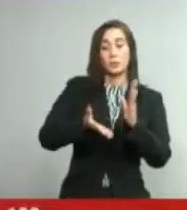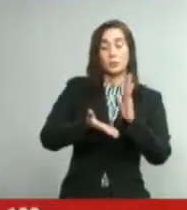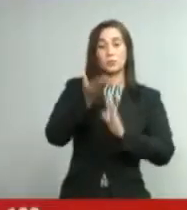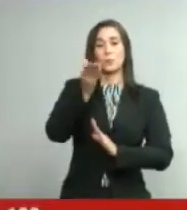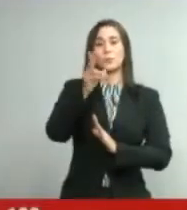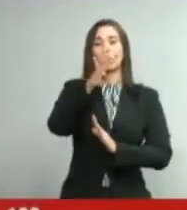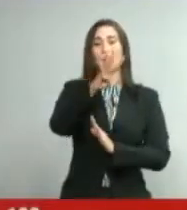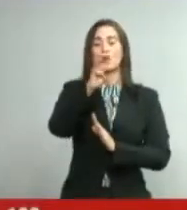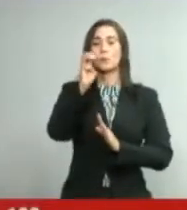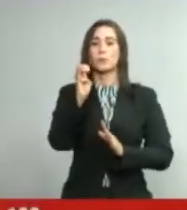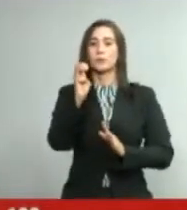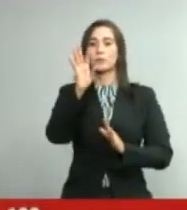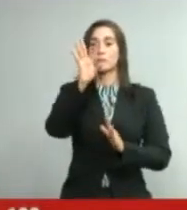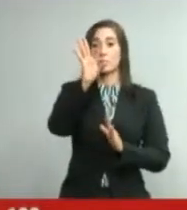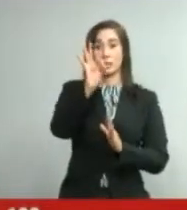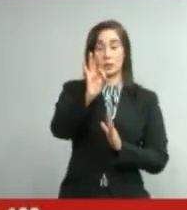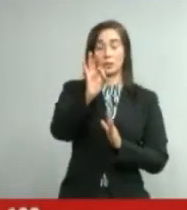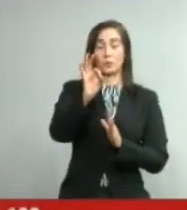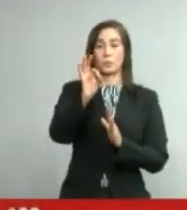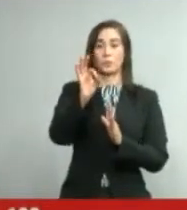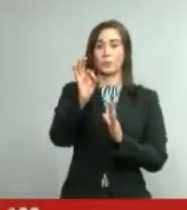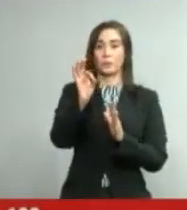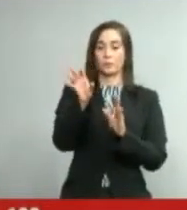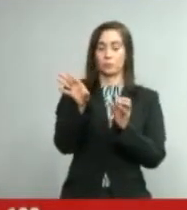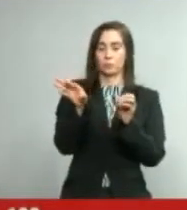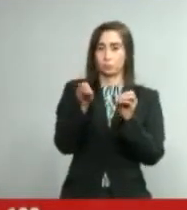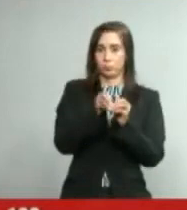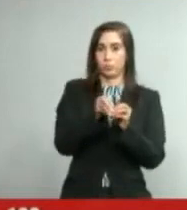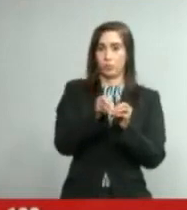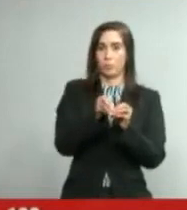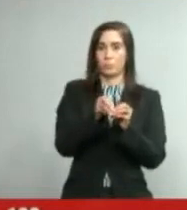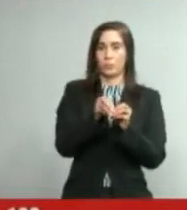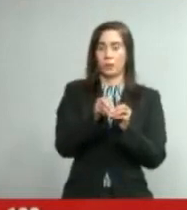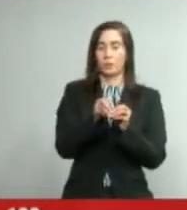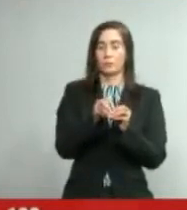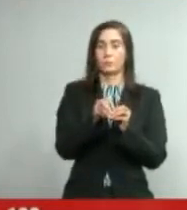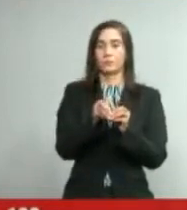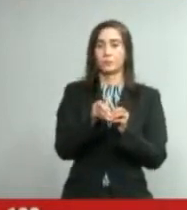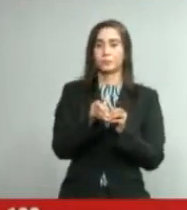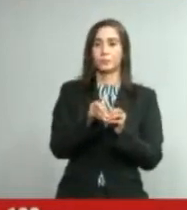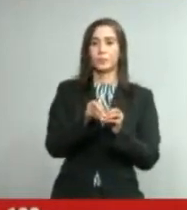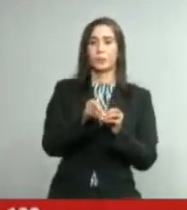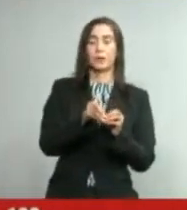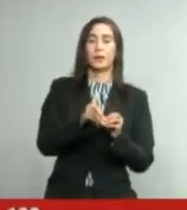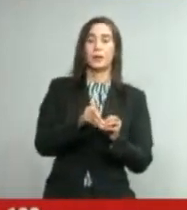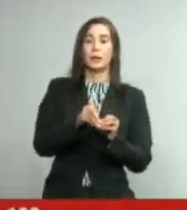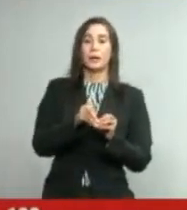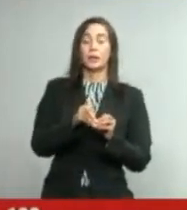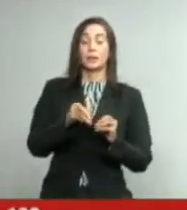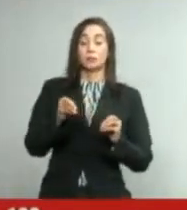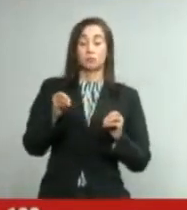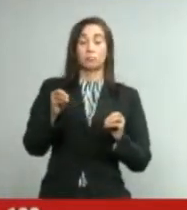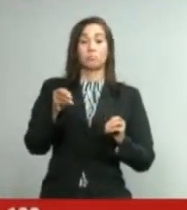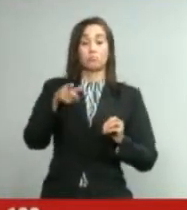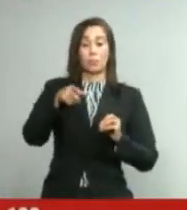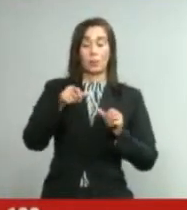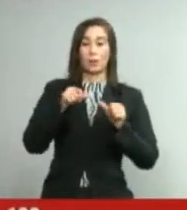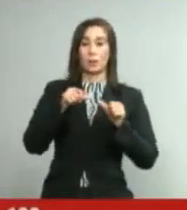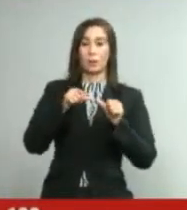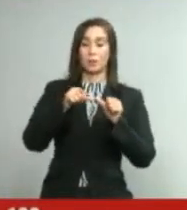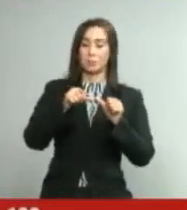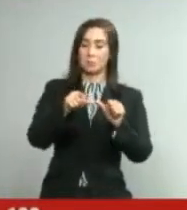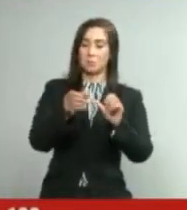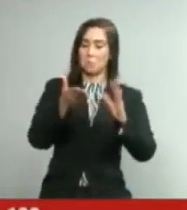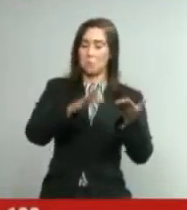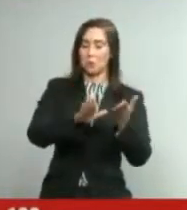409 el total acumulado. Y la tasa de letalidad continúa su